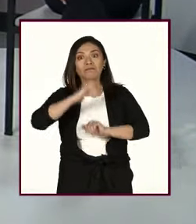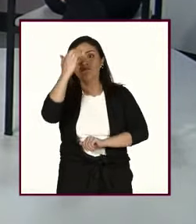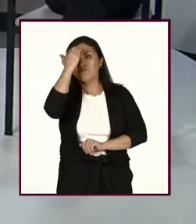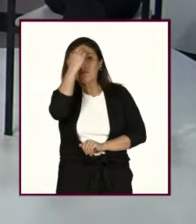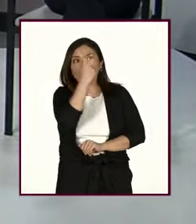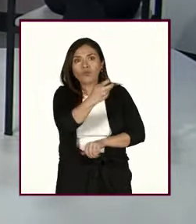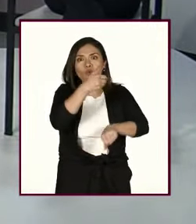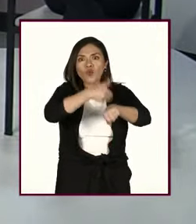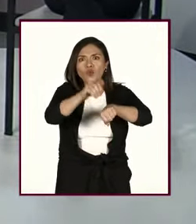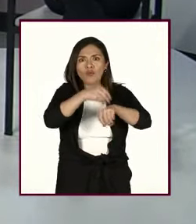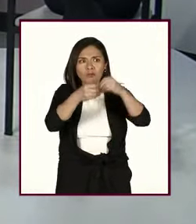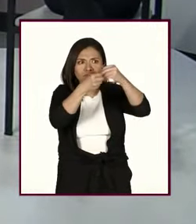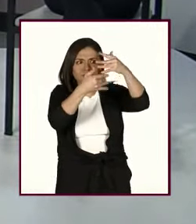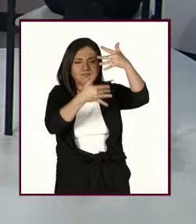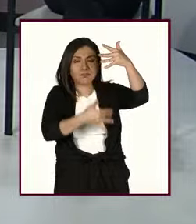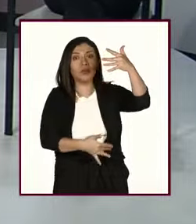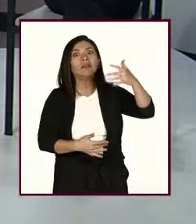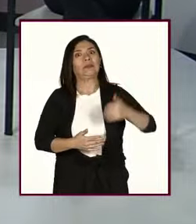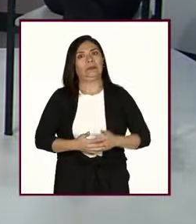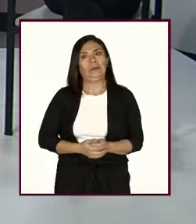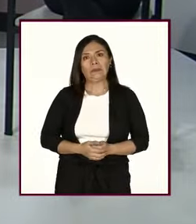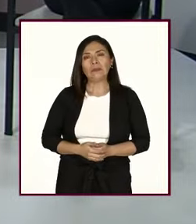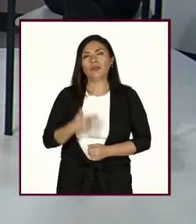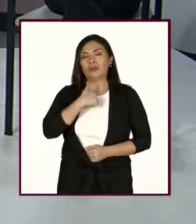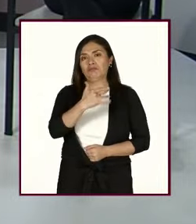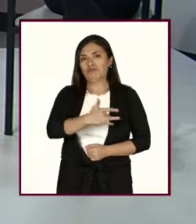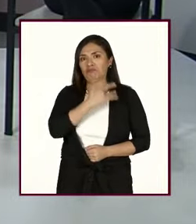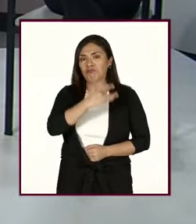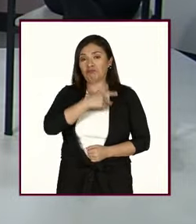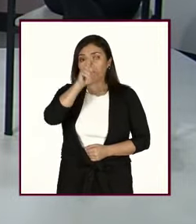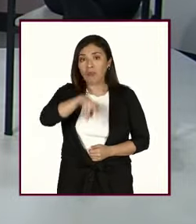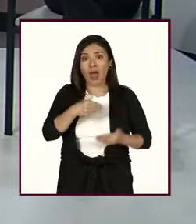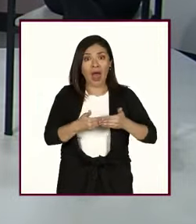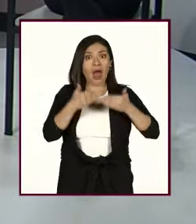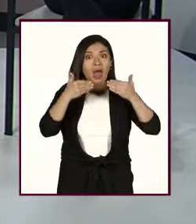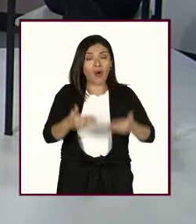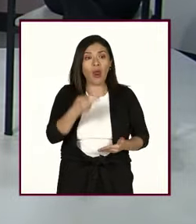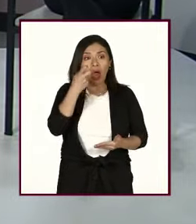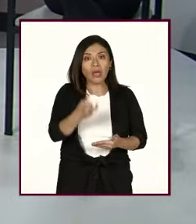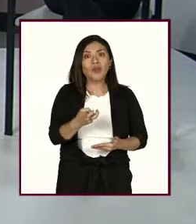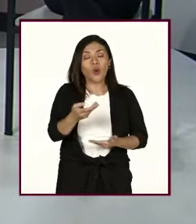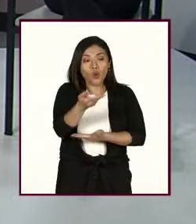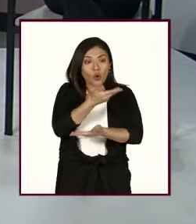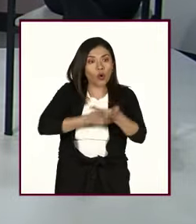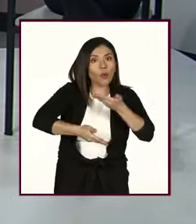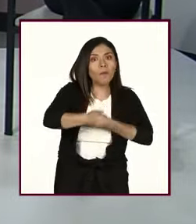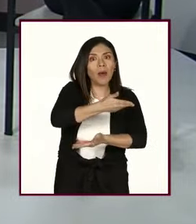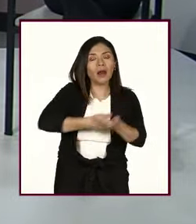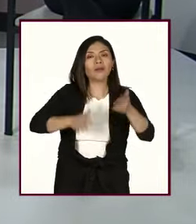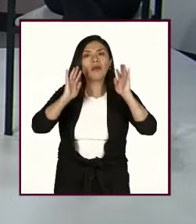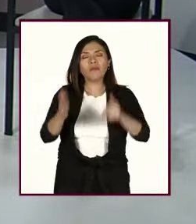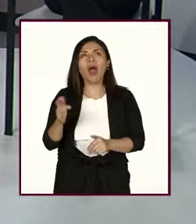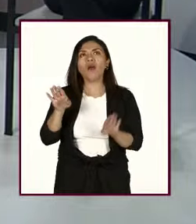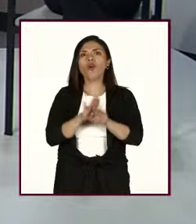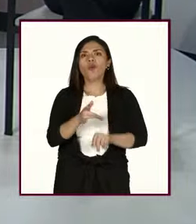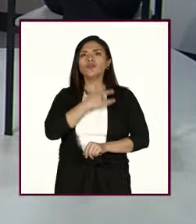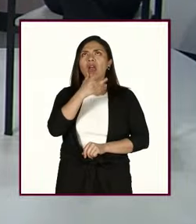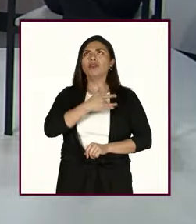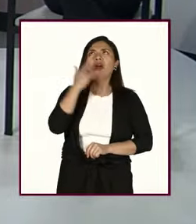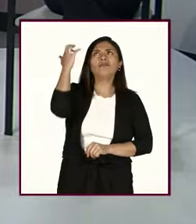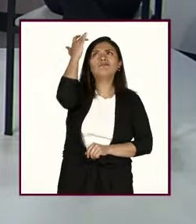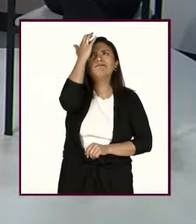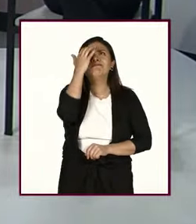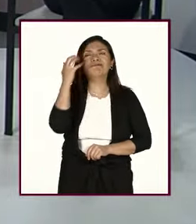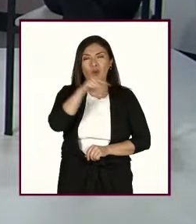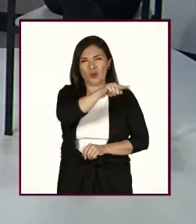cifras, Anabel, y me parece que en este momento ya la reflexión se comparte para quienes nos están viendo, maestras,